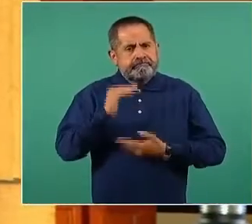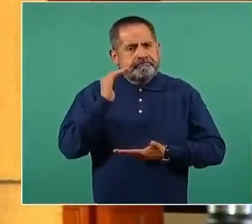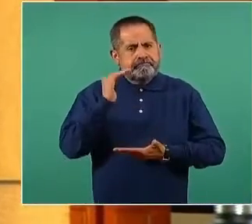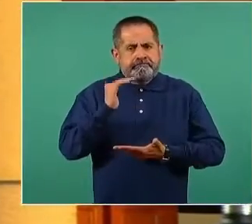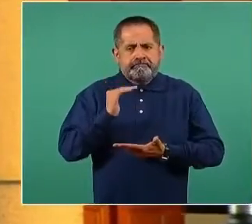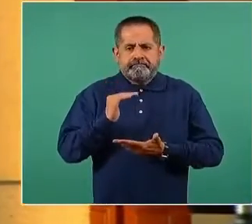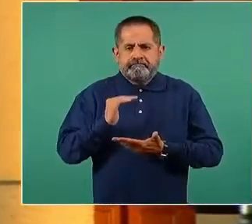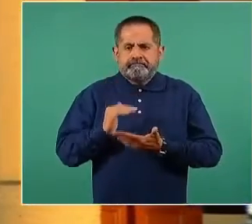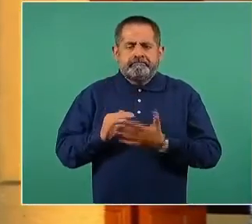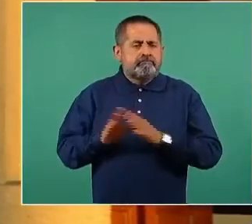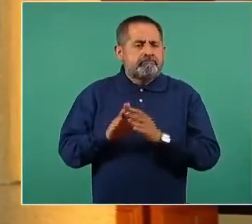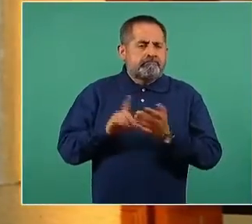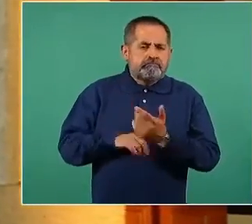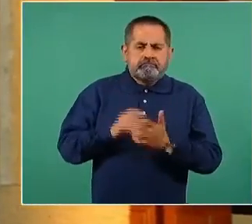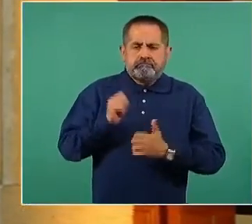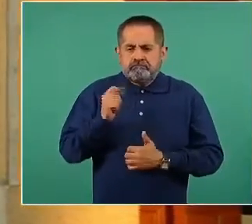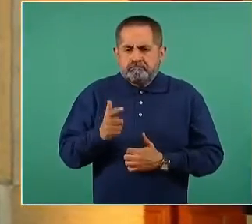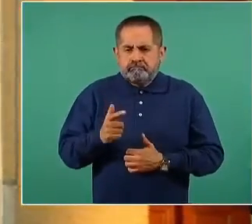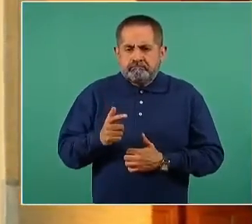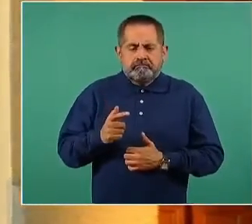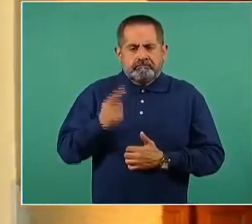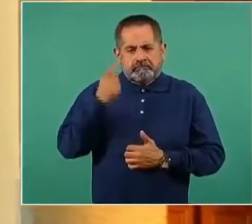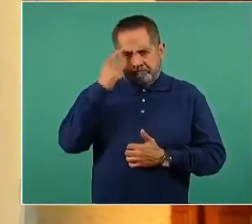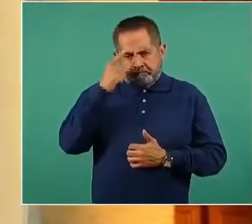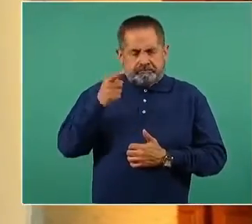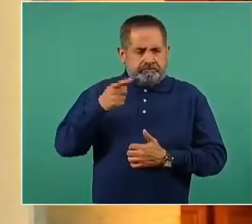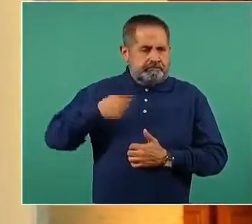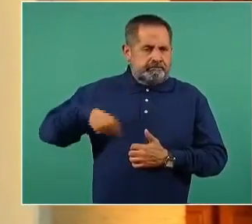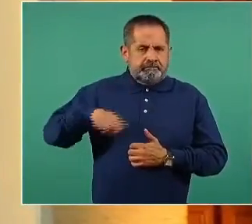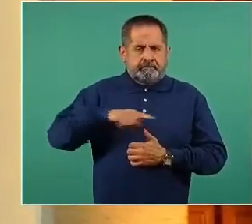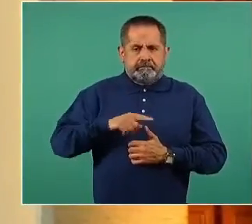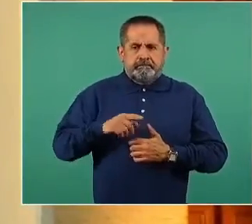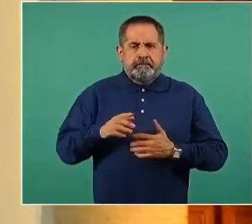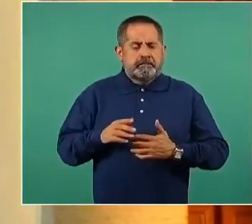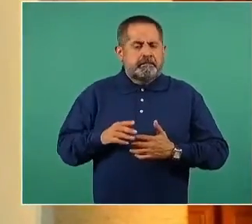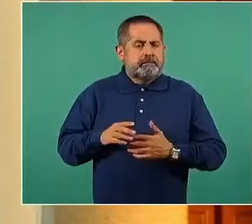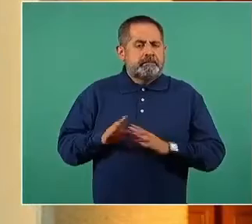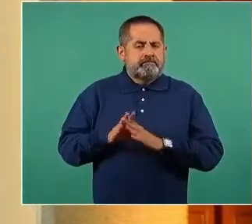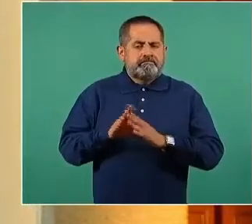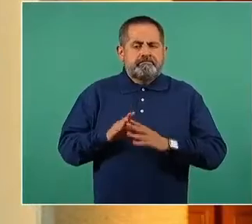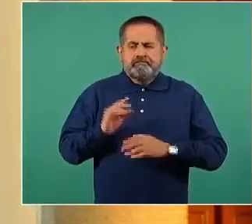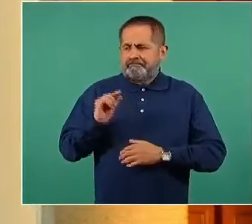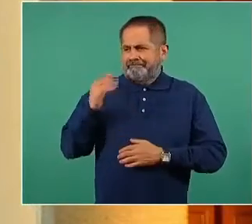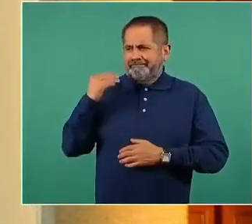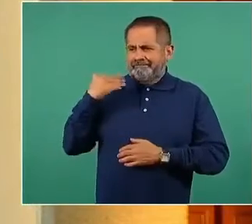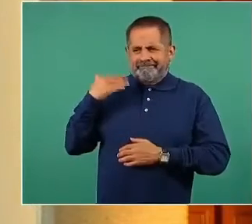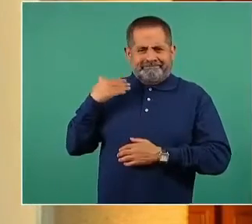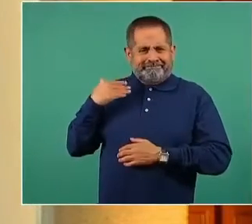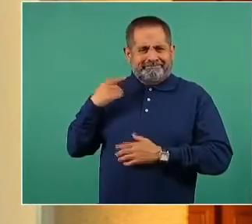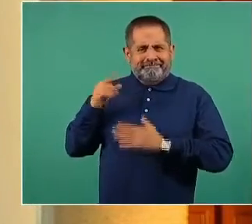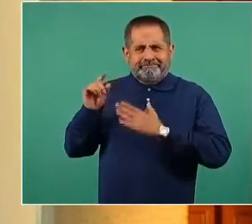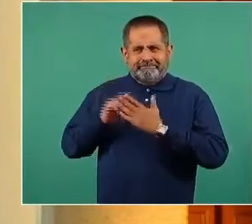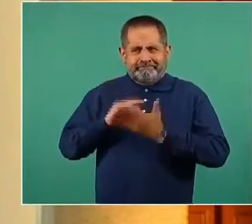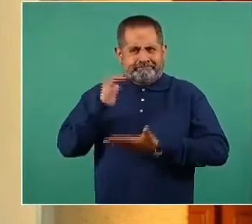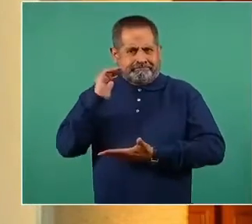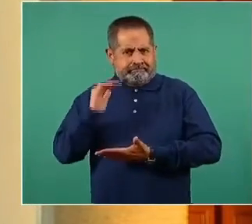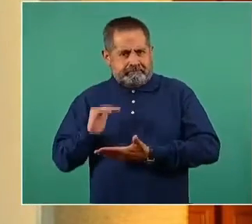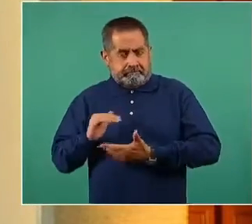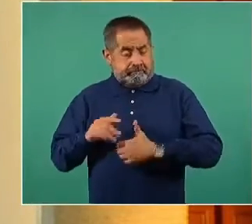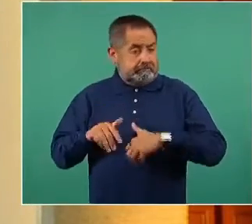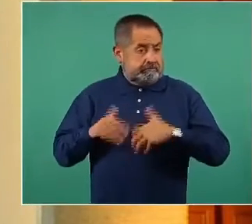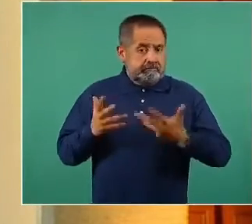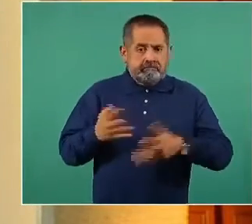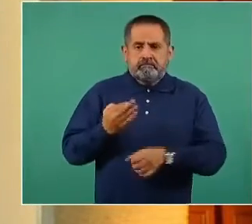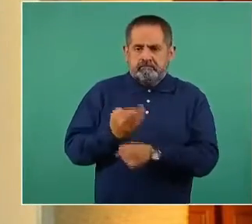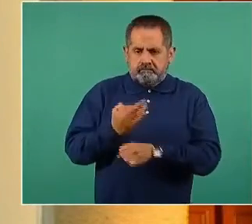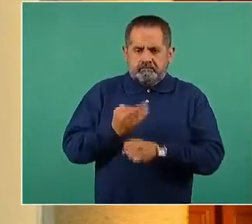viral que se reduce en los últimos meses y por lo tanto estamos